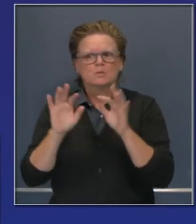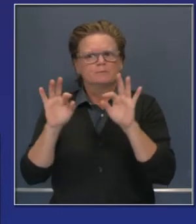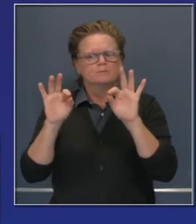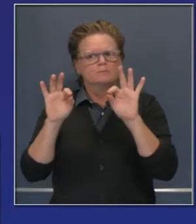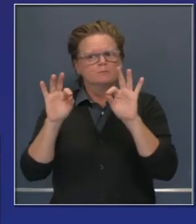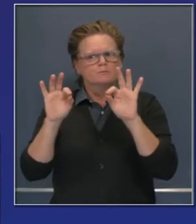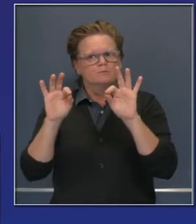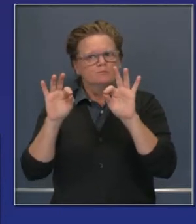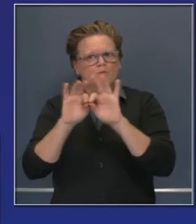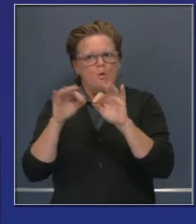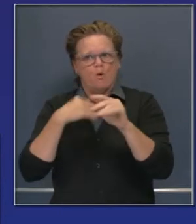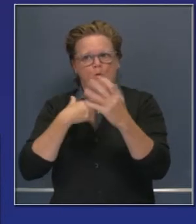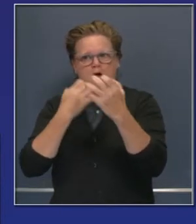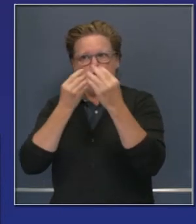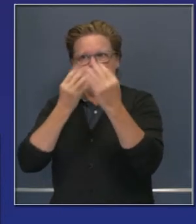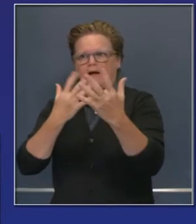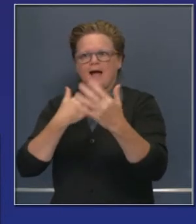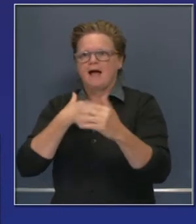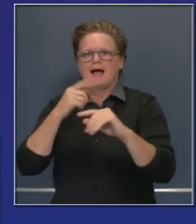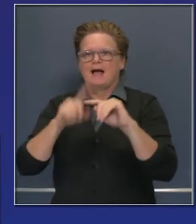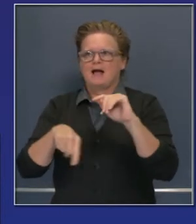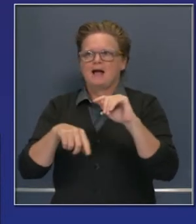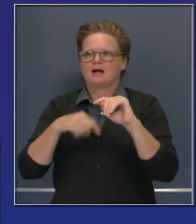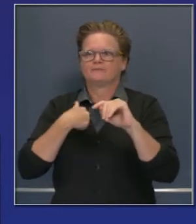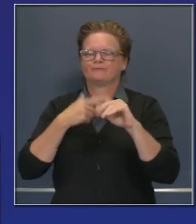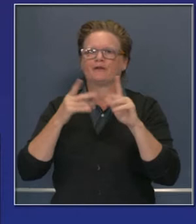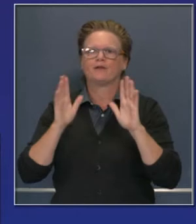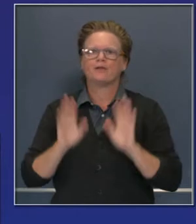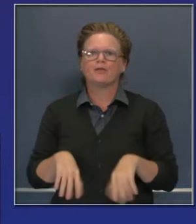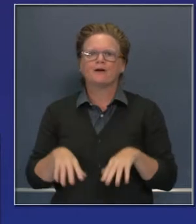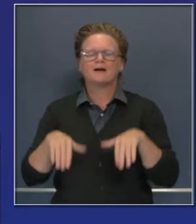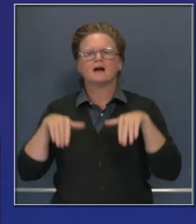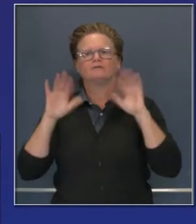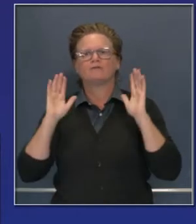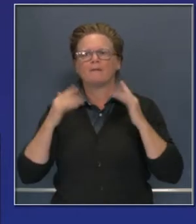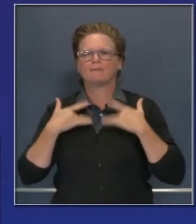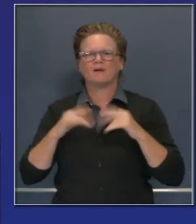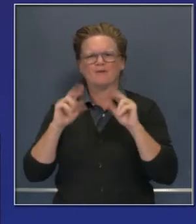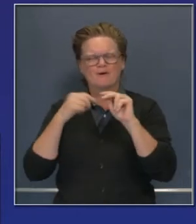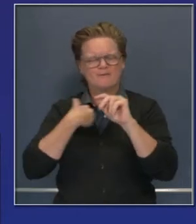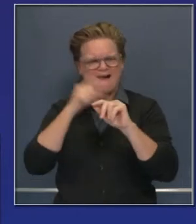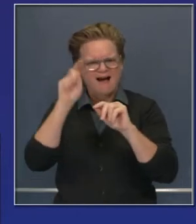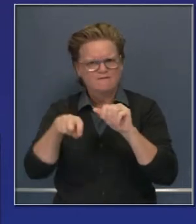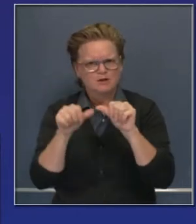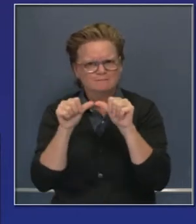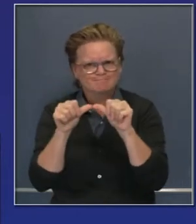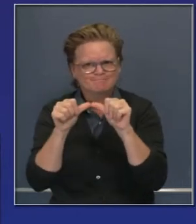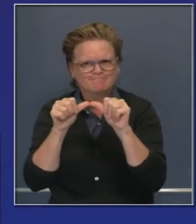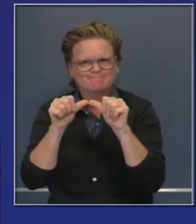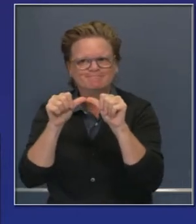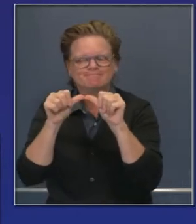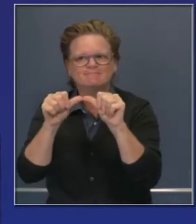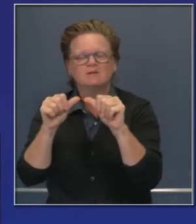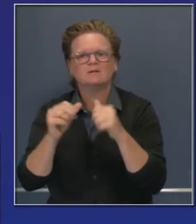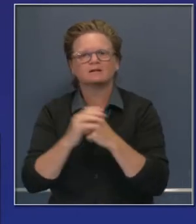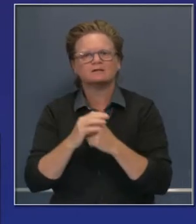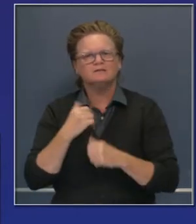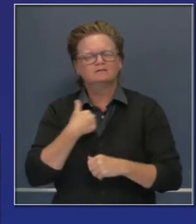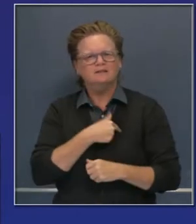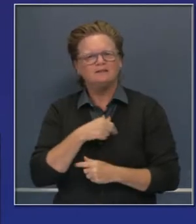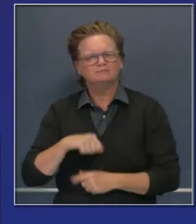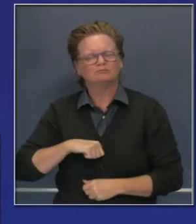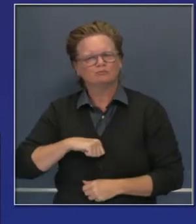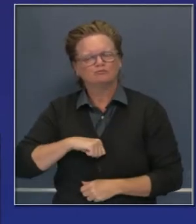que uno no puede doblegarse en esos esfuerzos y California se enorgullece en este